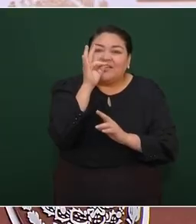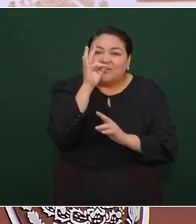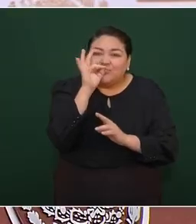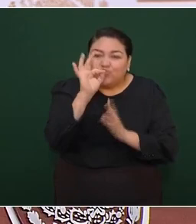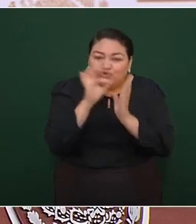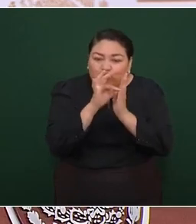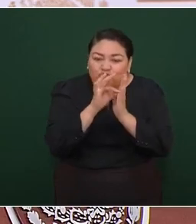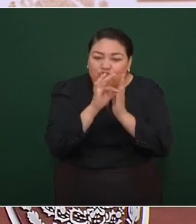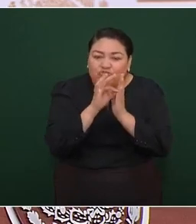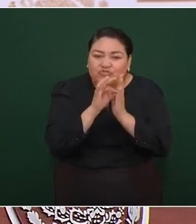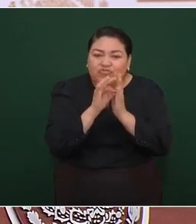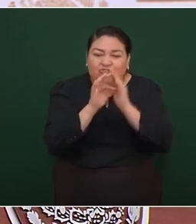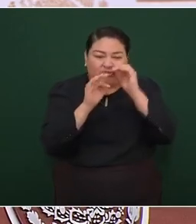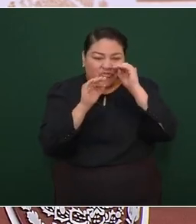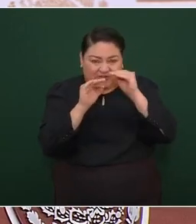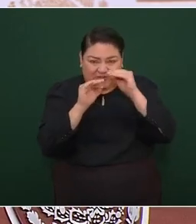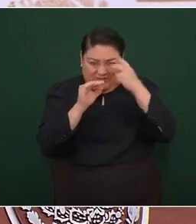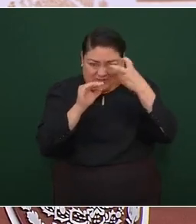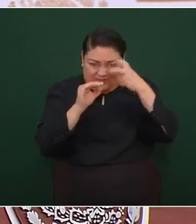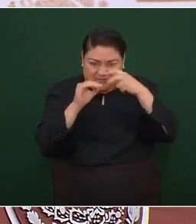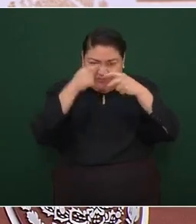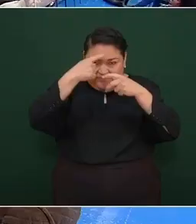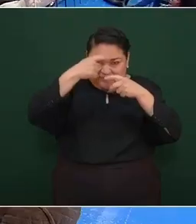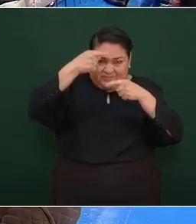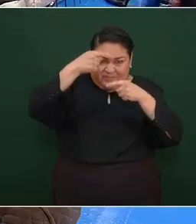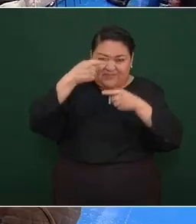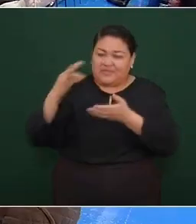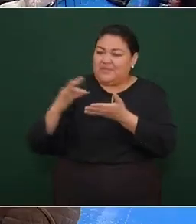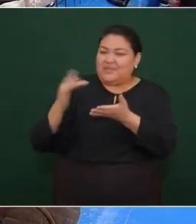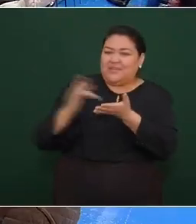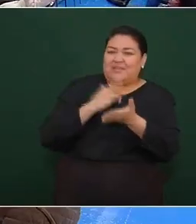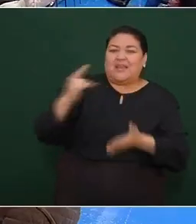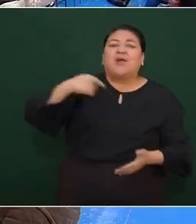de ventaja los de Iztapalapa